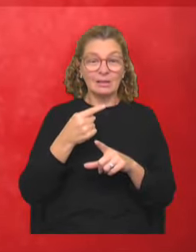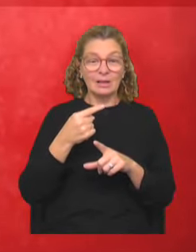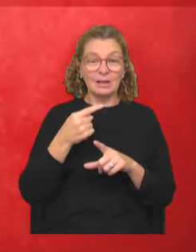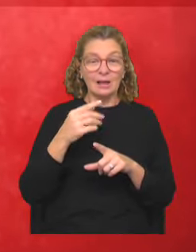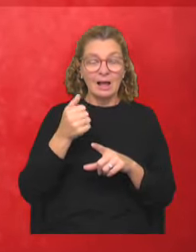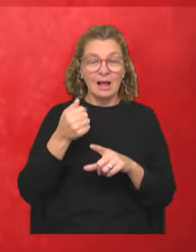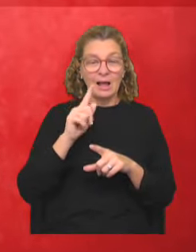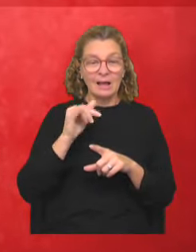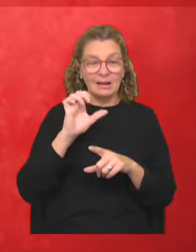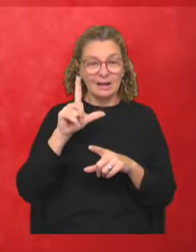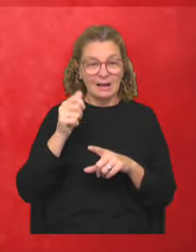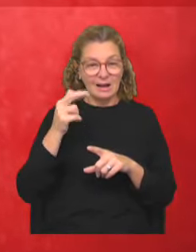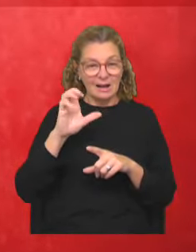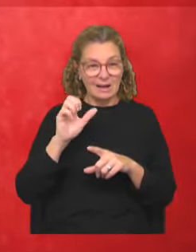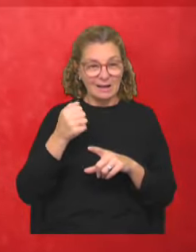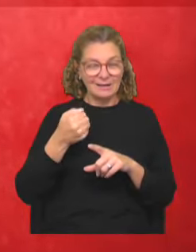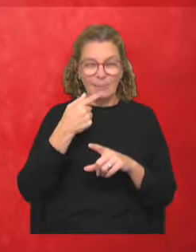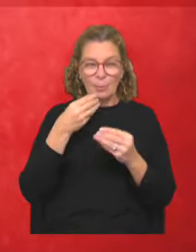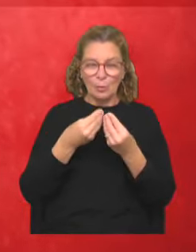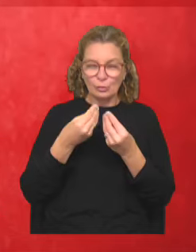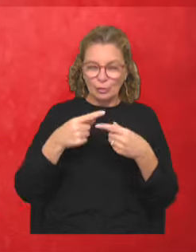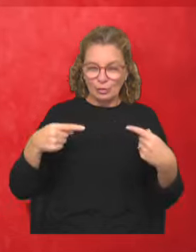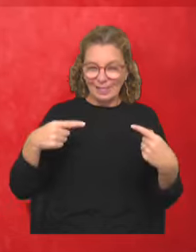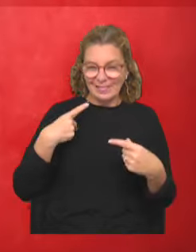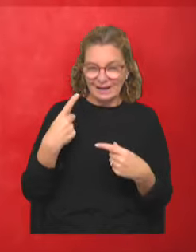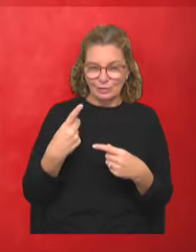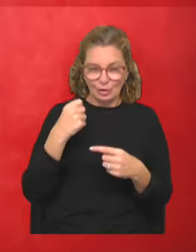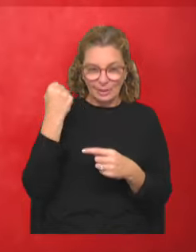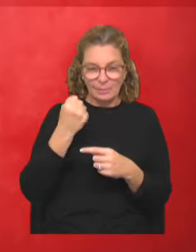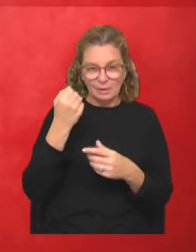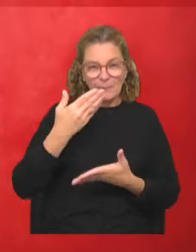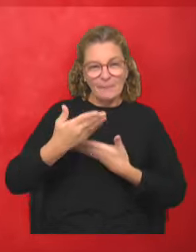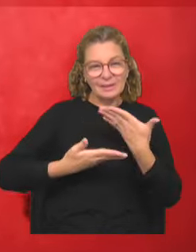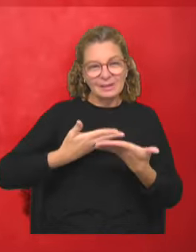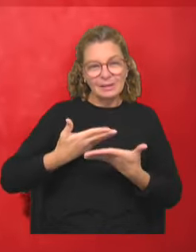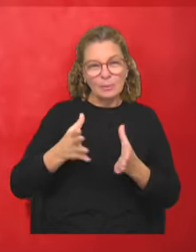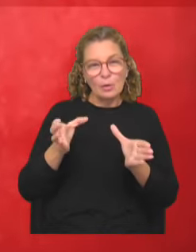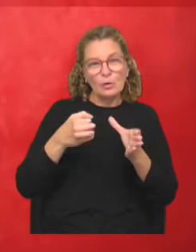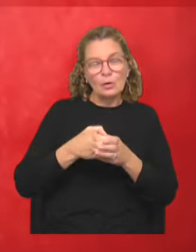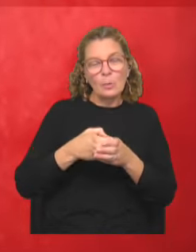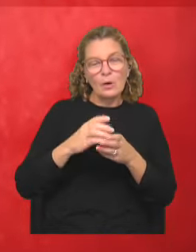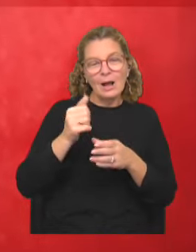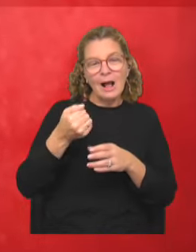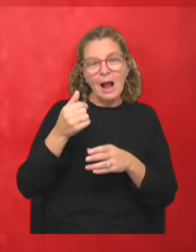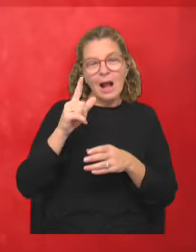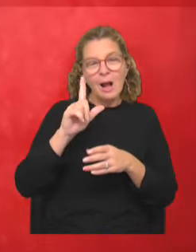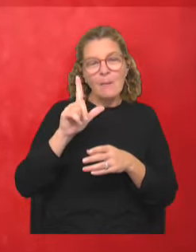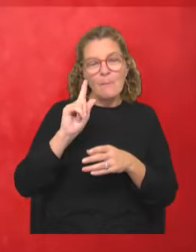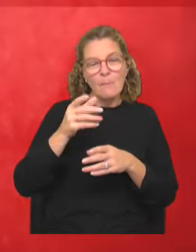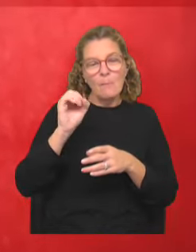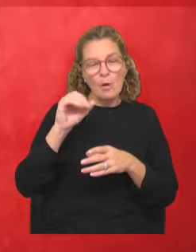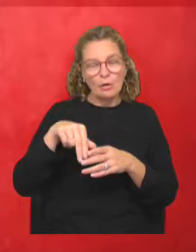Carlos Aguilera, Manuel Vidal, Villanueva Cose, entre otros. Participó en los elencos del Galpón, el Circular. En el año